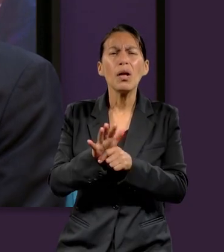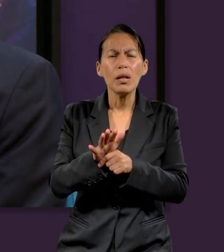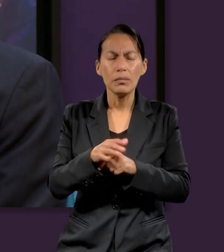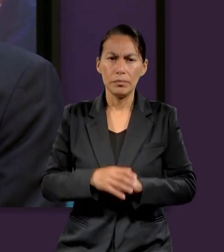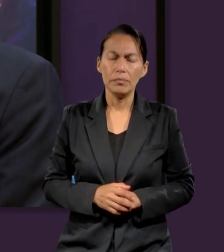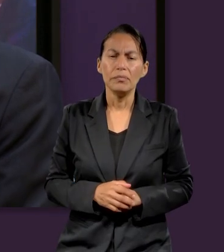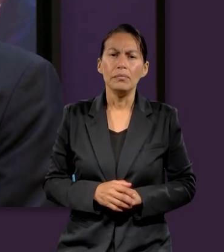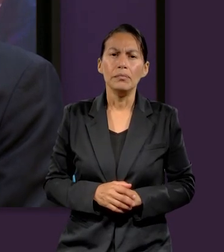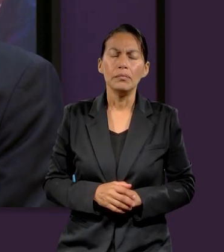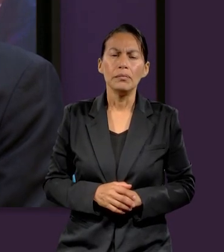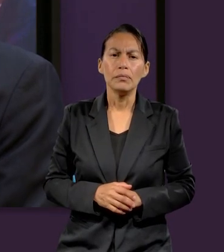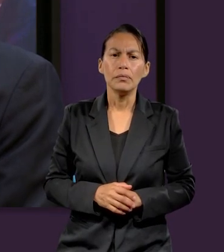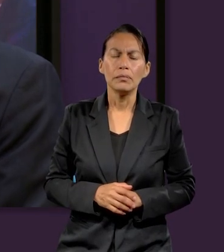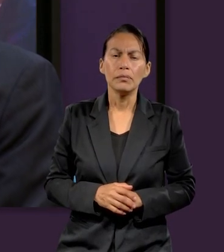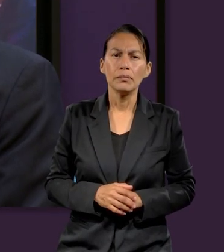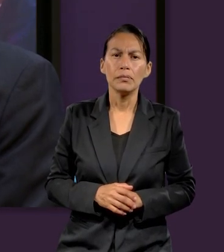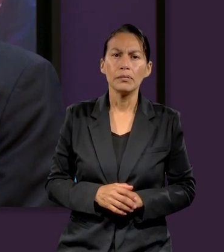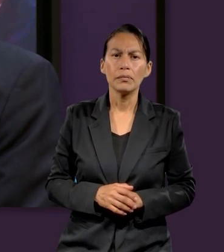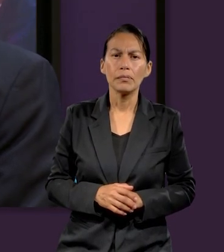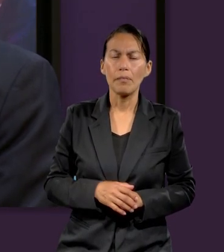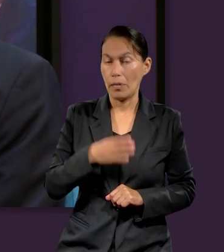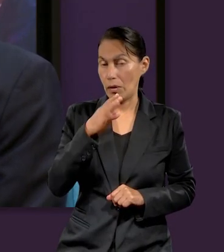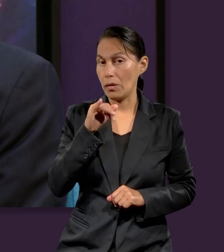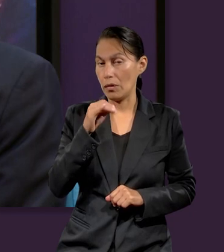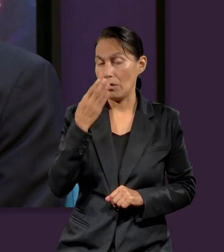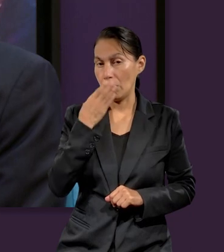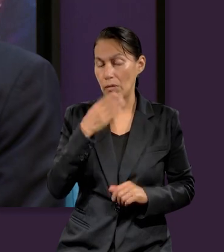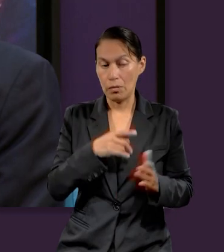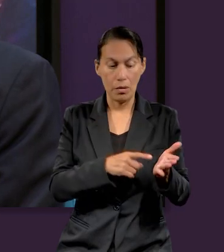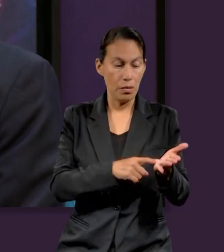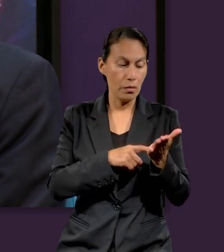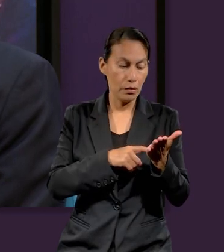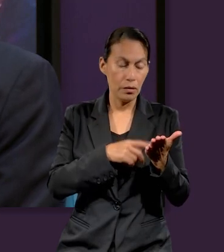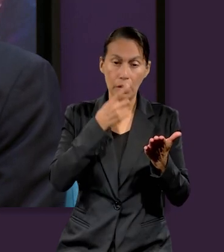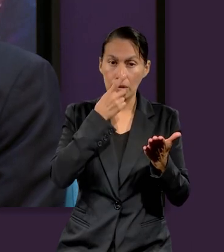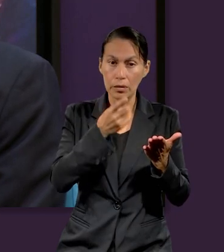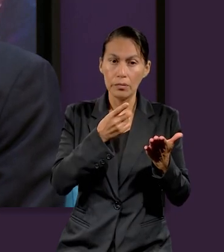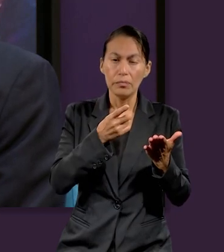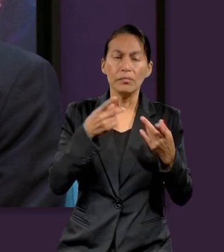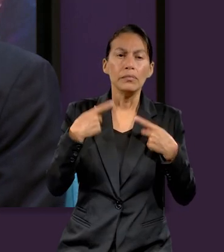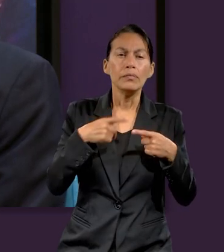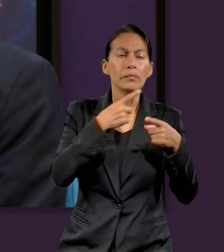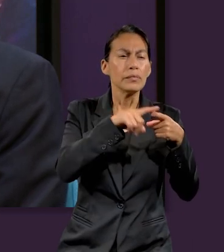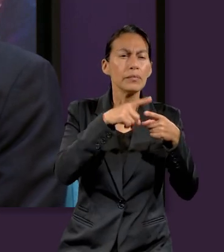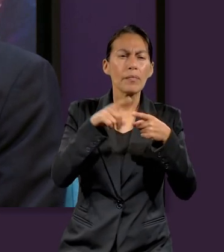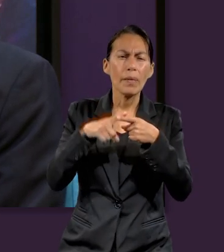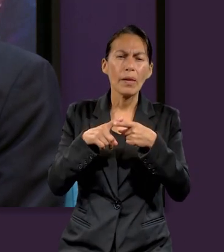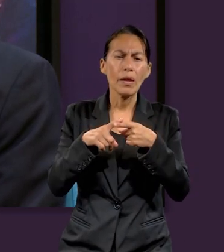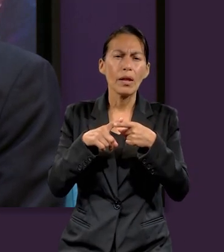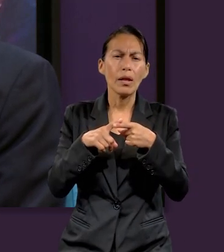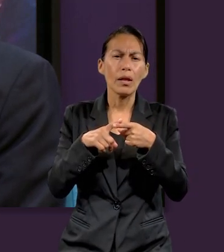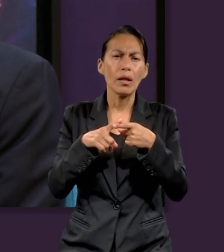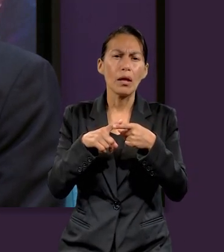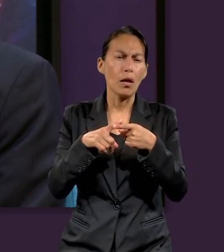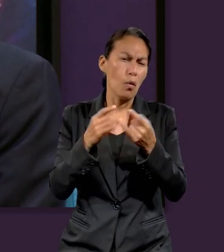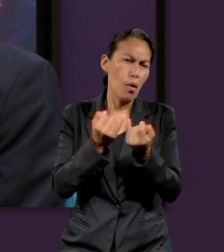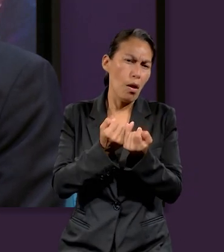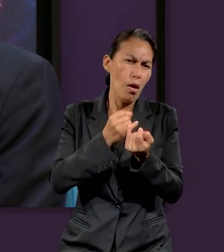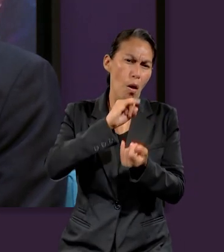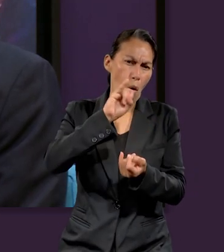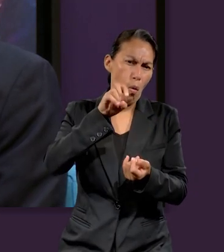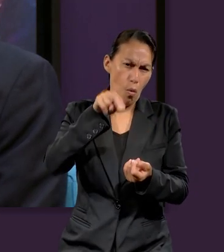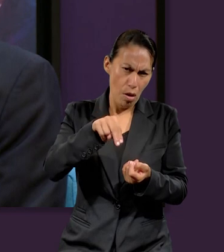lo largo de esta lección que muchos personajes en la Biblia pasaron por tribulaciones. Inclusivemente el mismo Juan, el que escribe